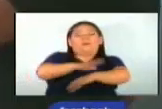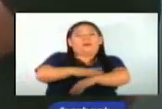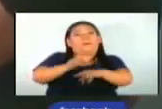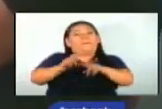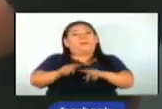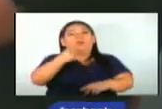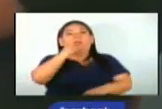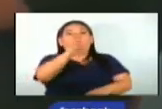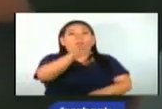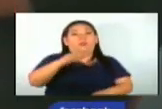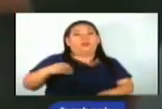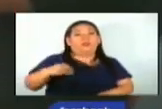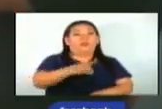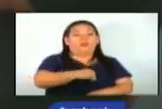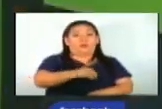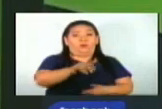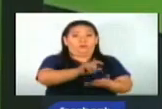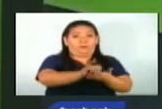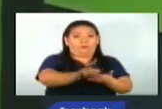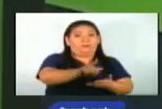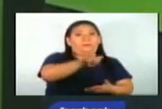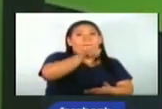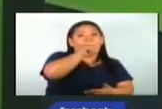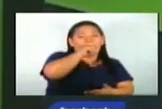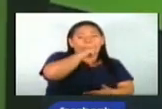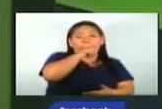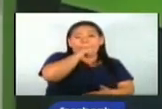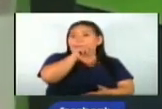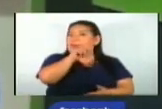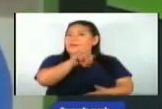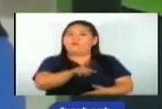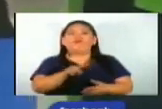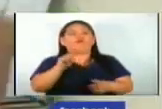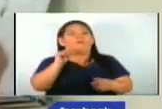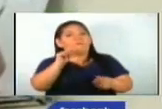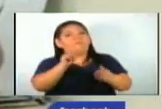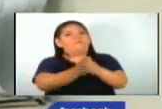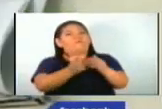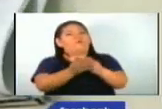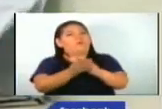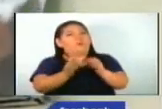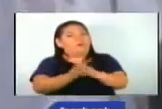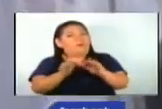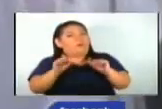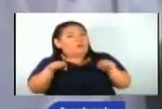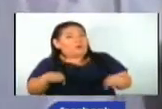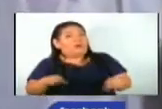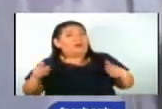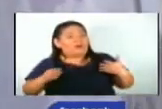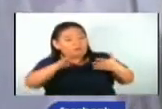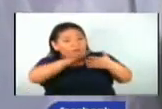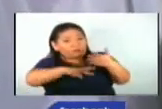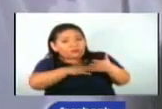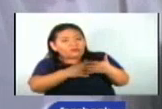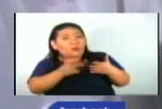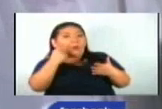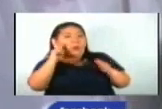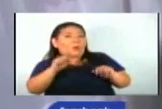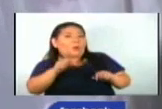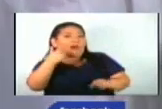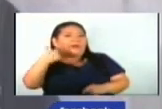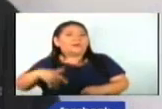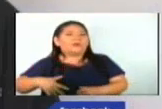especialistas del Colegio Médico de El Salvador dicen que este factor puede ayudar a registrar un cuadro de dengue grave.